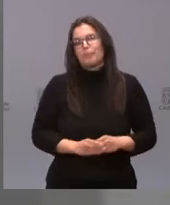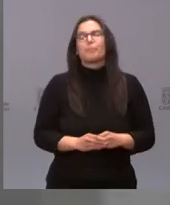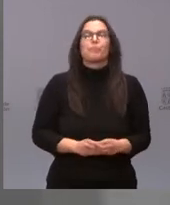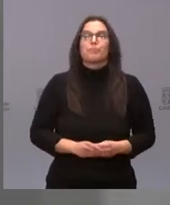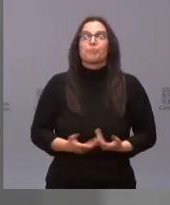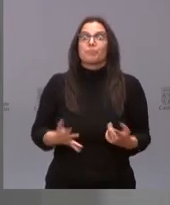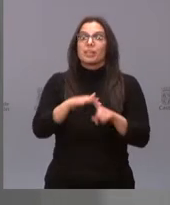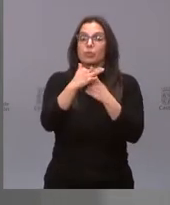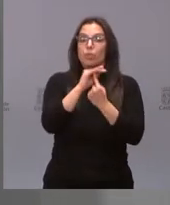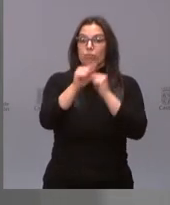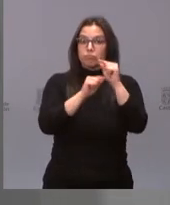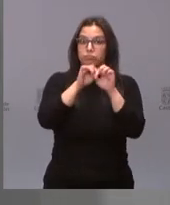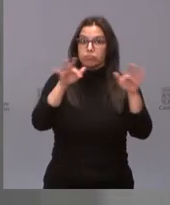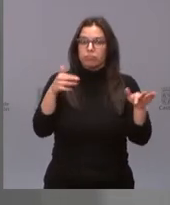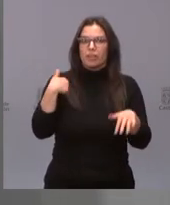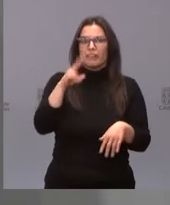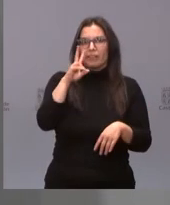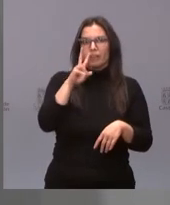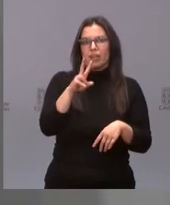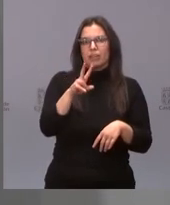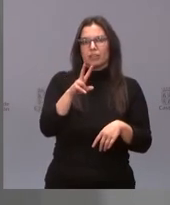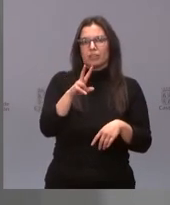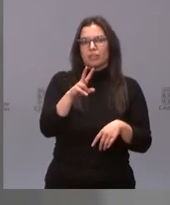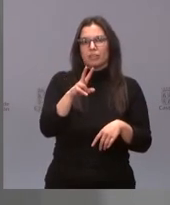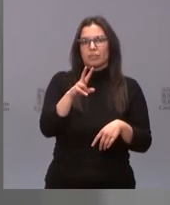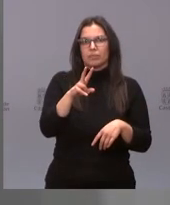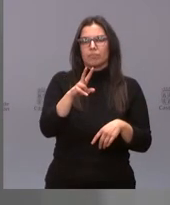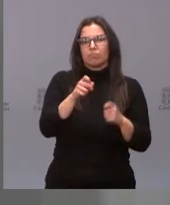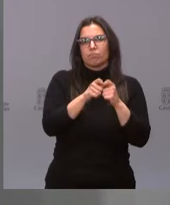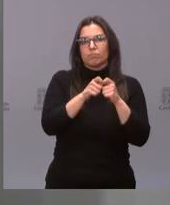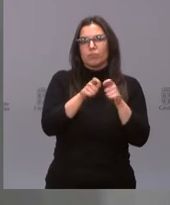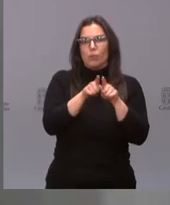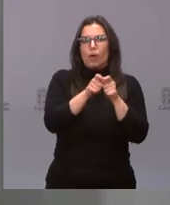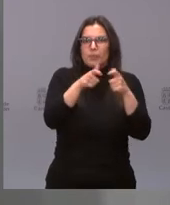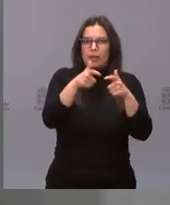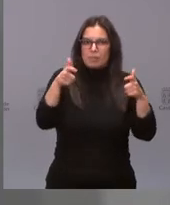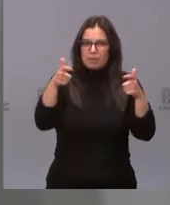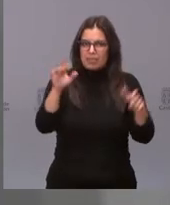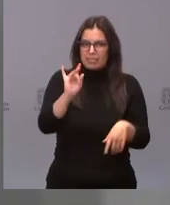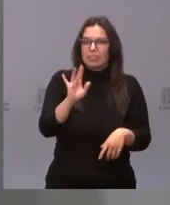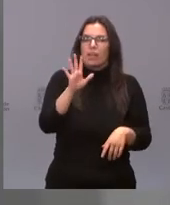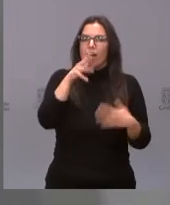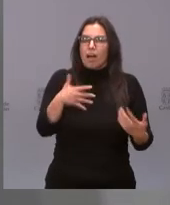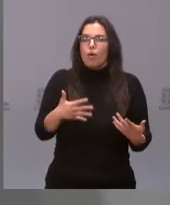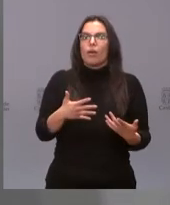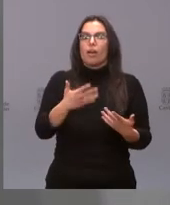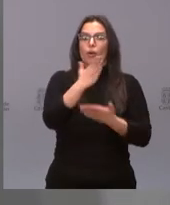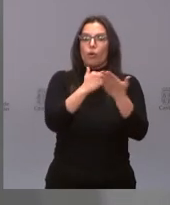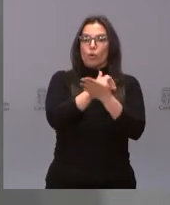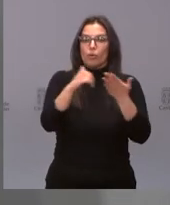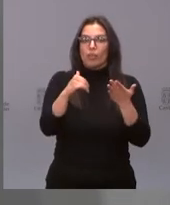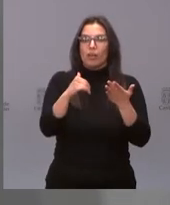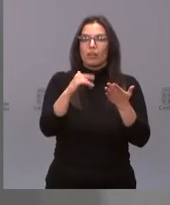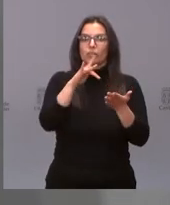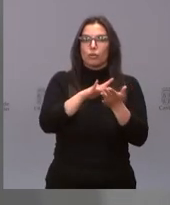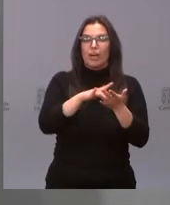epidemiológica ya muestra un aumento progresivo, sigue con un aumento progresivo de casos, en estos momentos nuestra comunidad está en